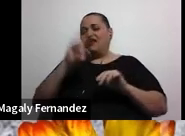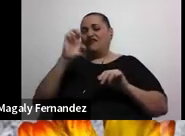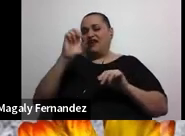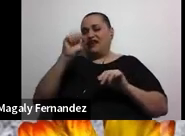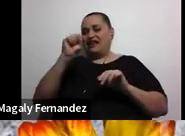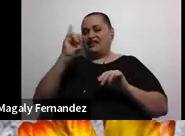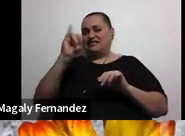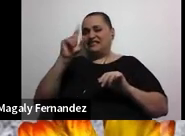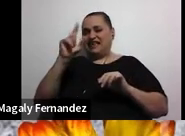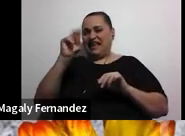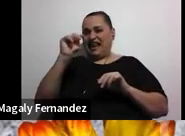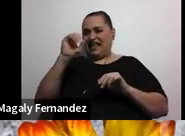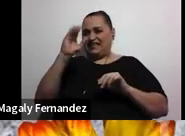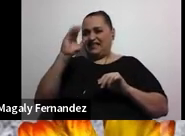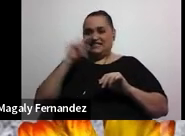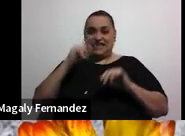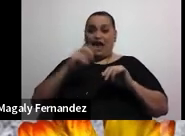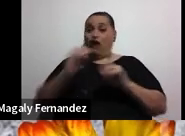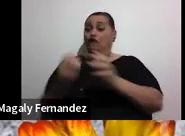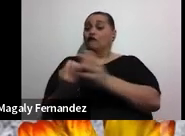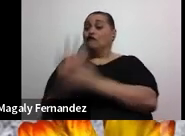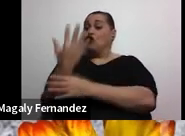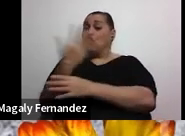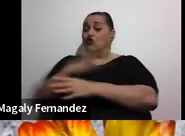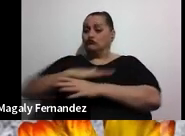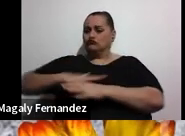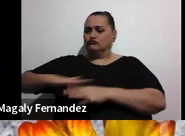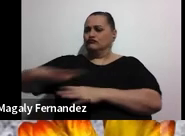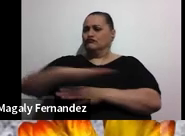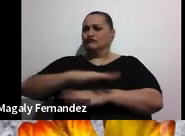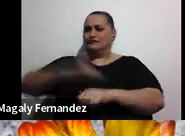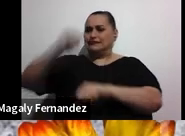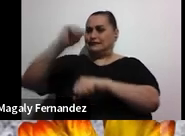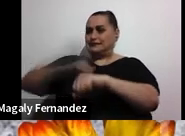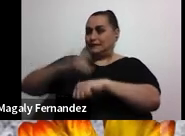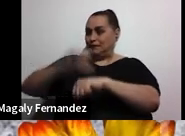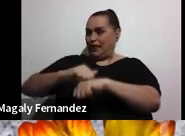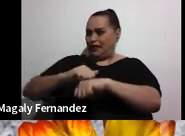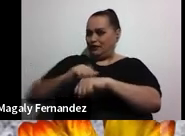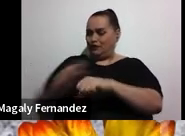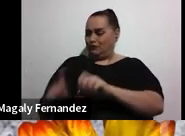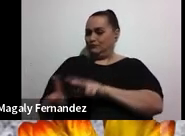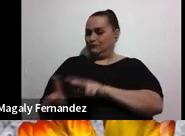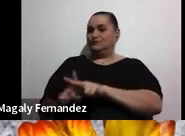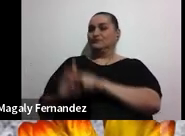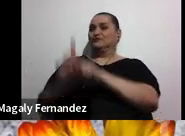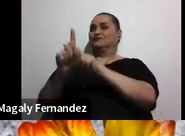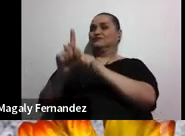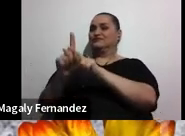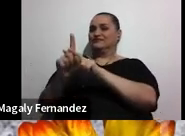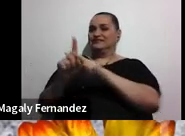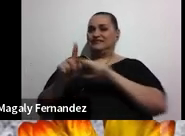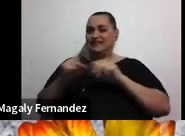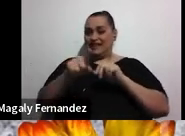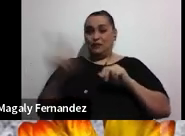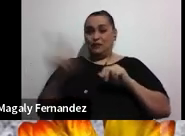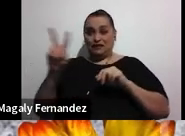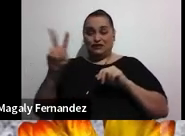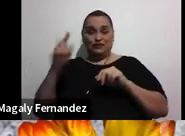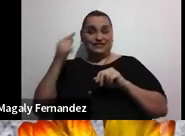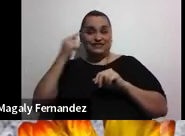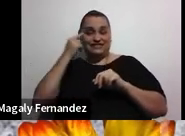es una florcita en medio de un pavimento no encontré la versión costarricense que es una chinita